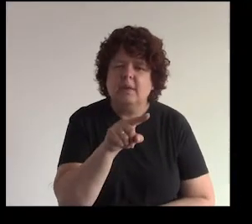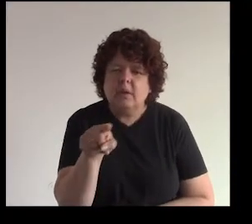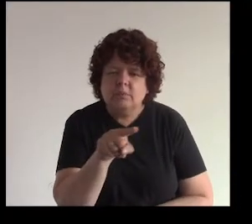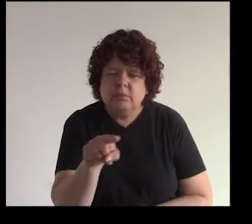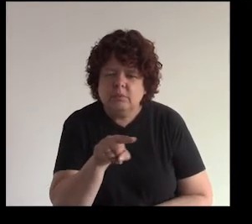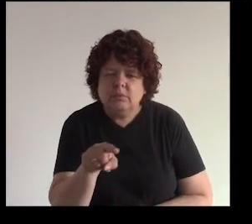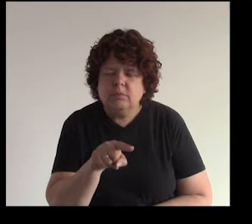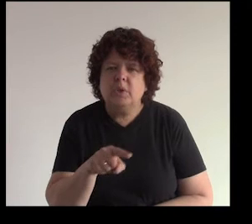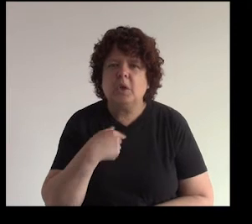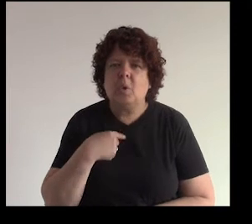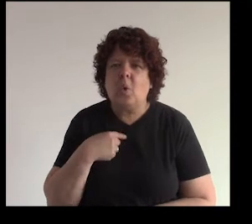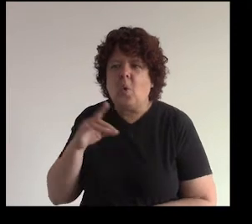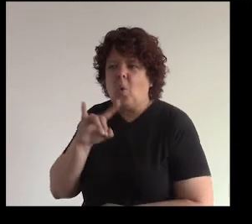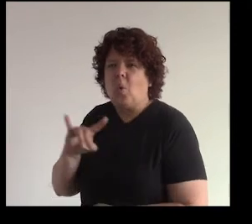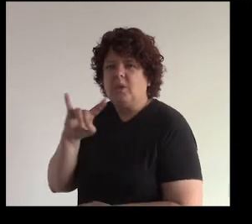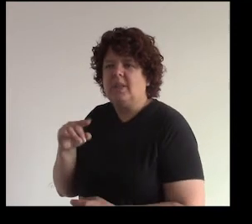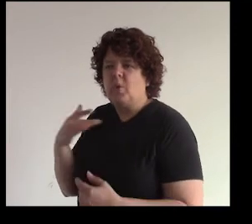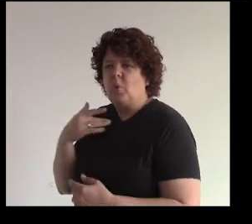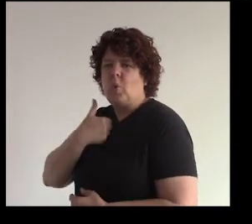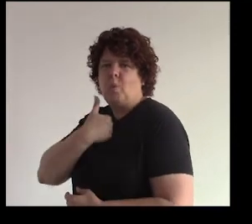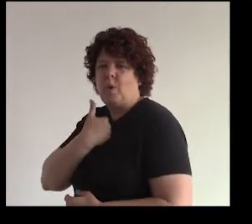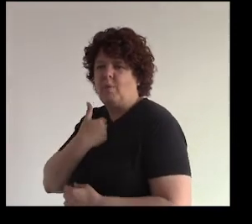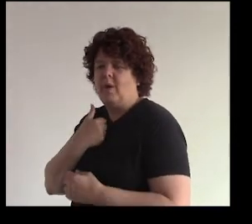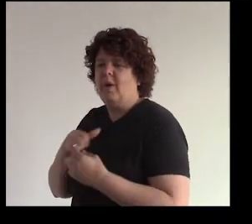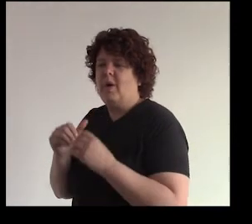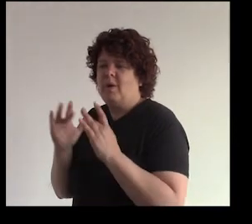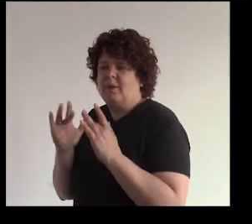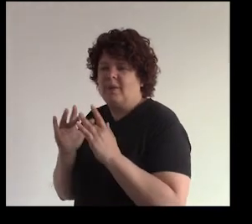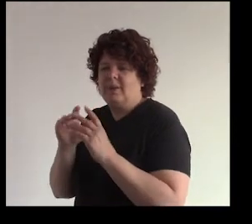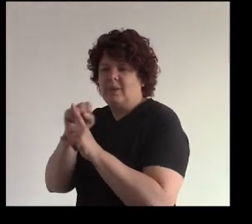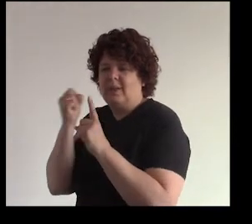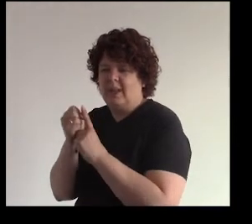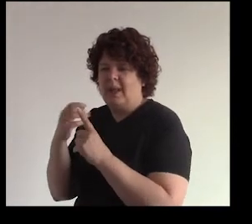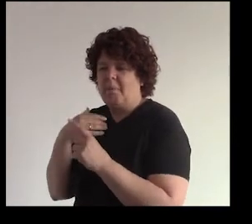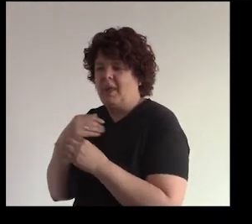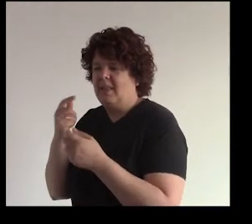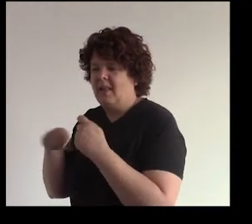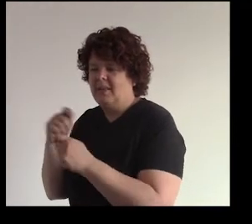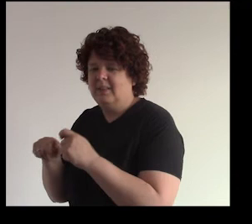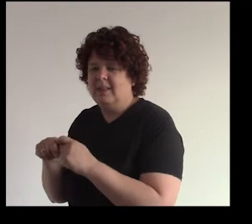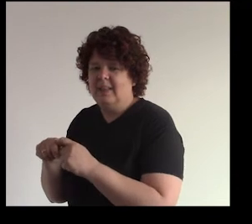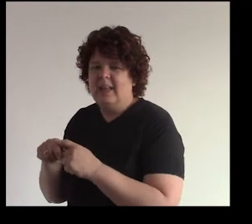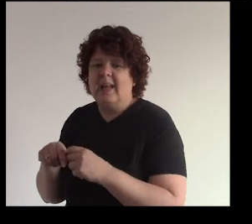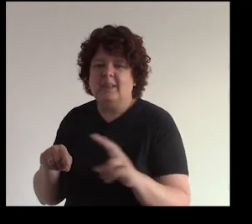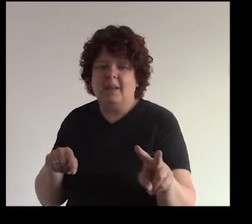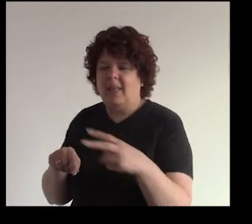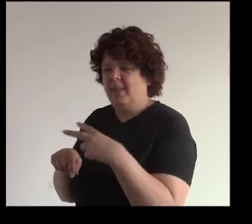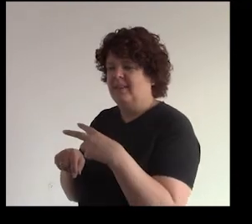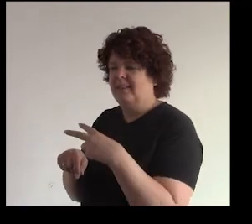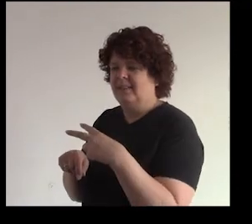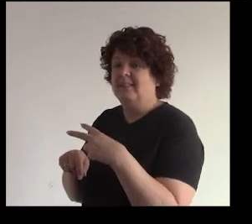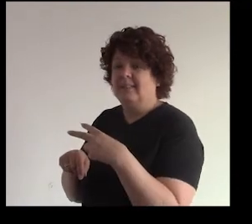detectas y lo implementas como una mejora como un diferencial de tu negocio obviamente las personas van a